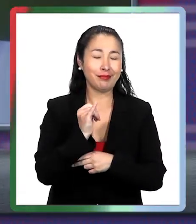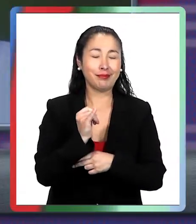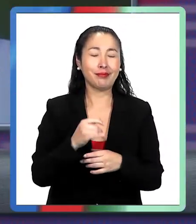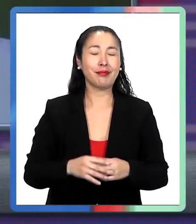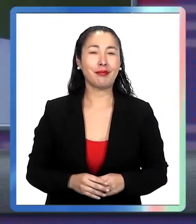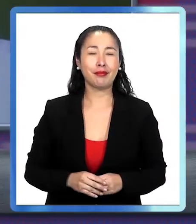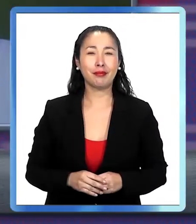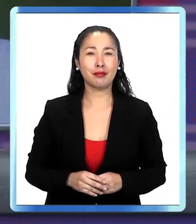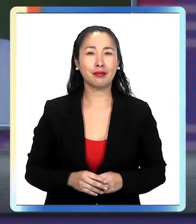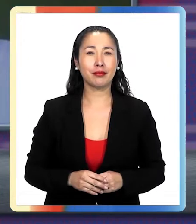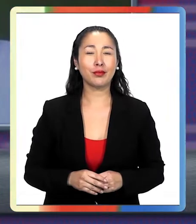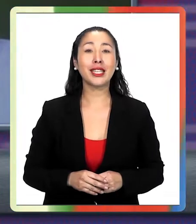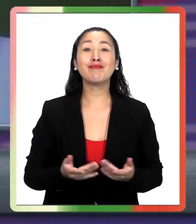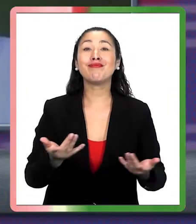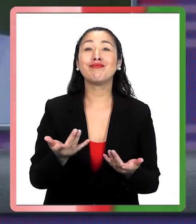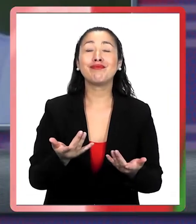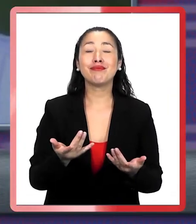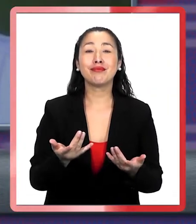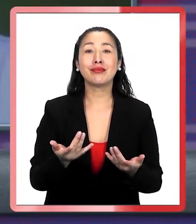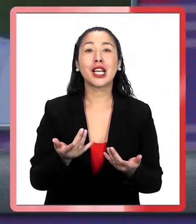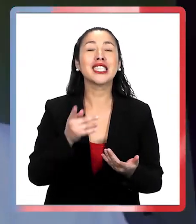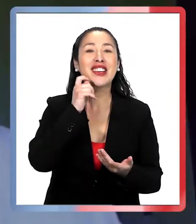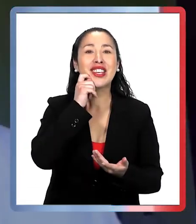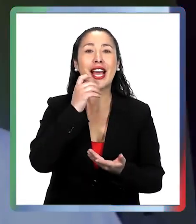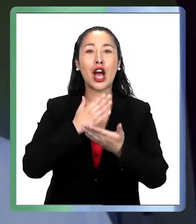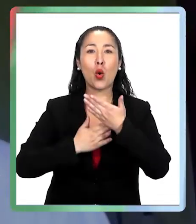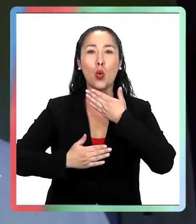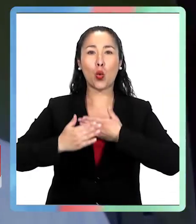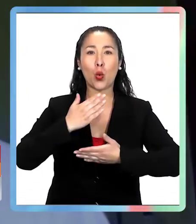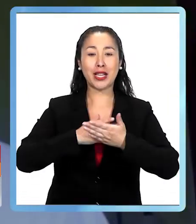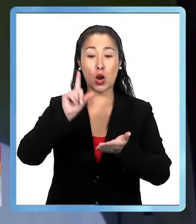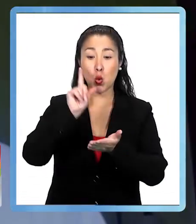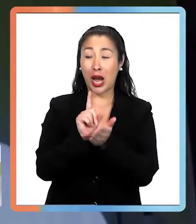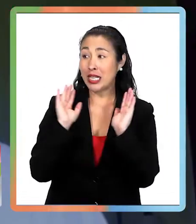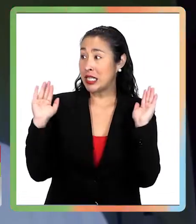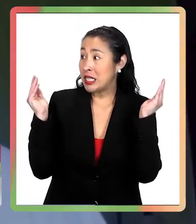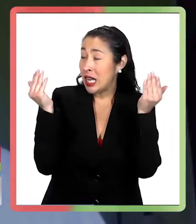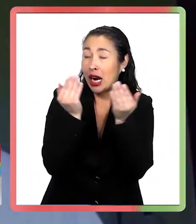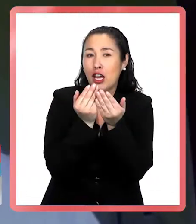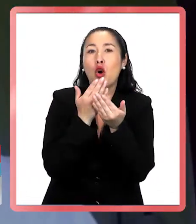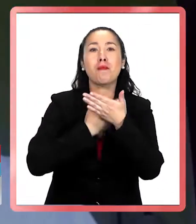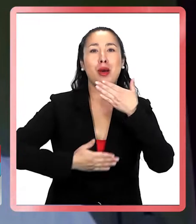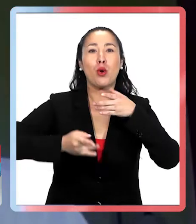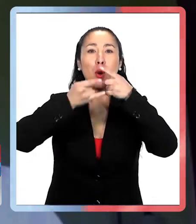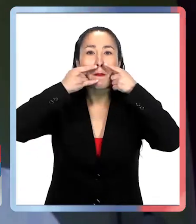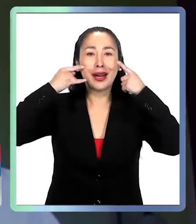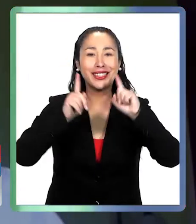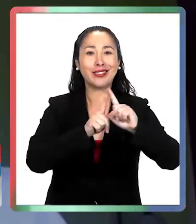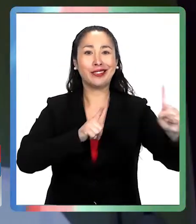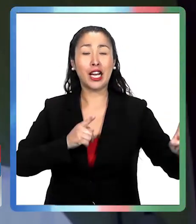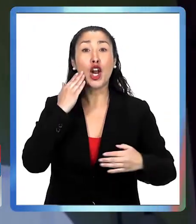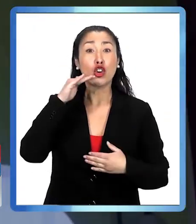telespectadores, ¿no es cierto? Y que nos dice, cuídese cuando está en espacios cerrados. Los